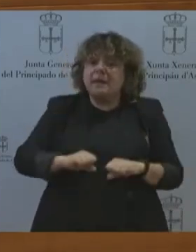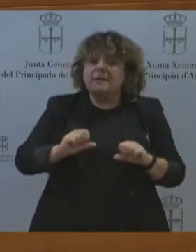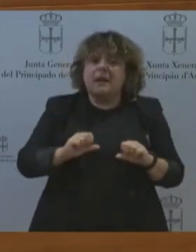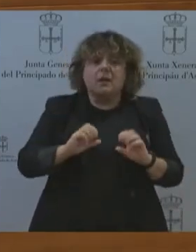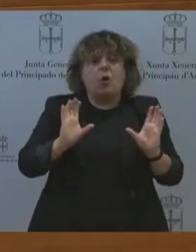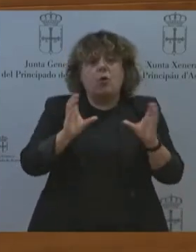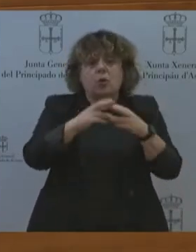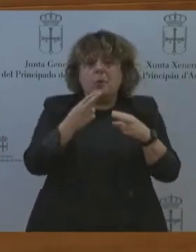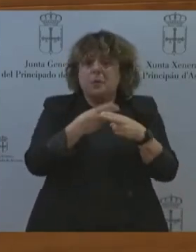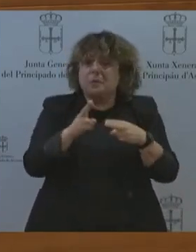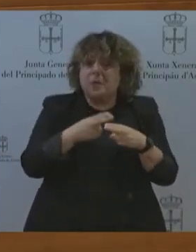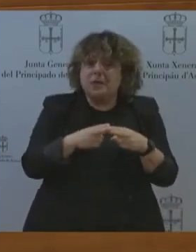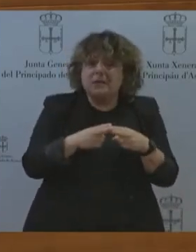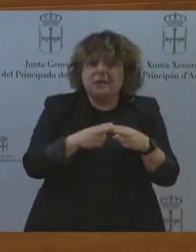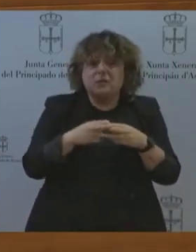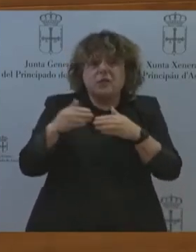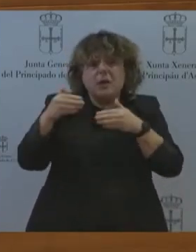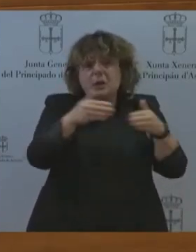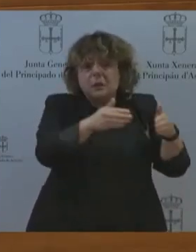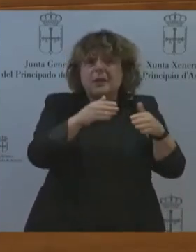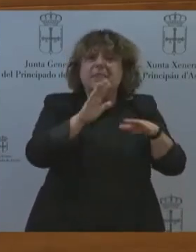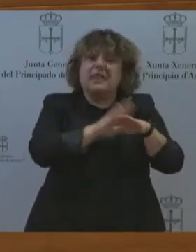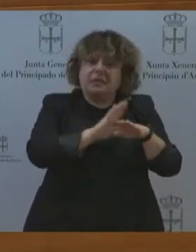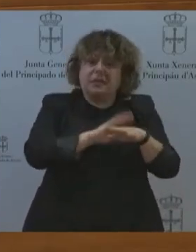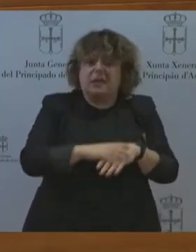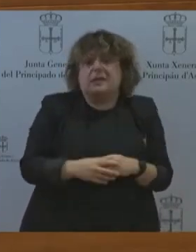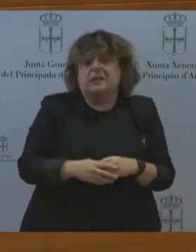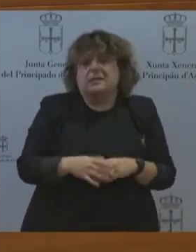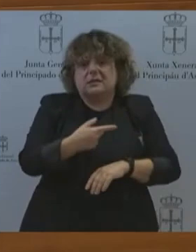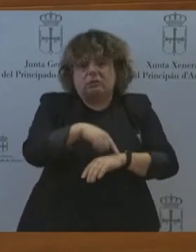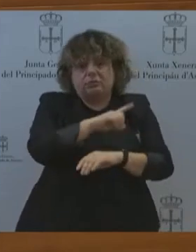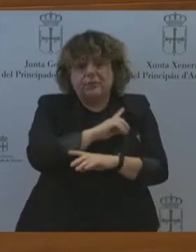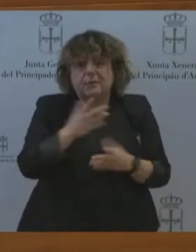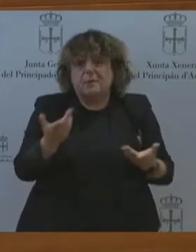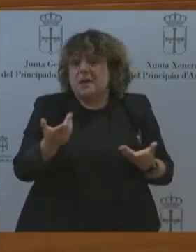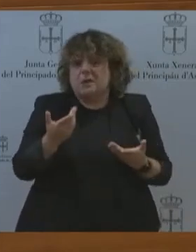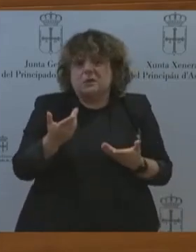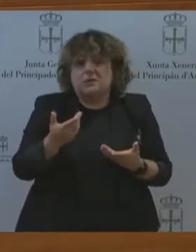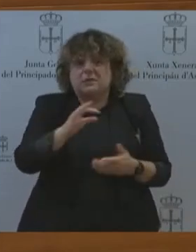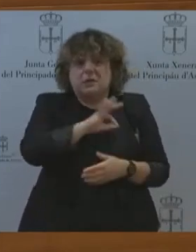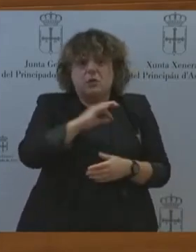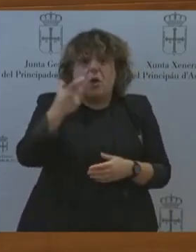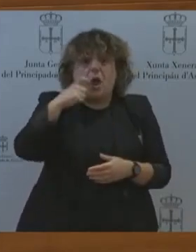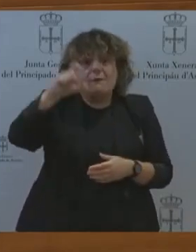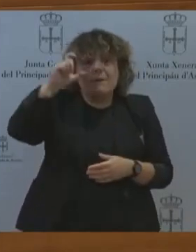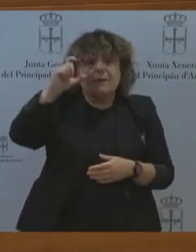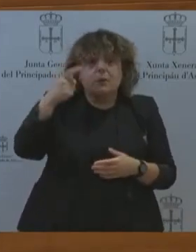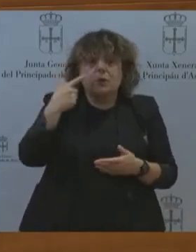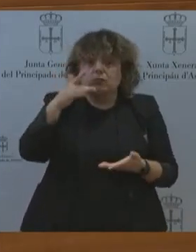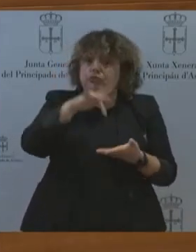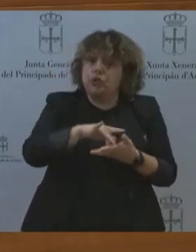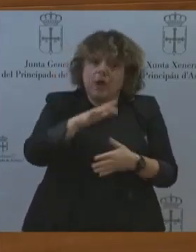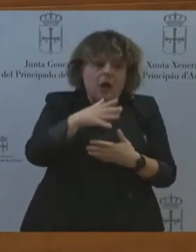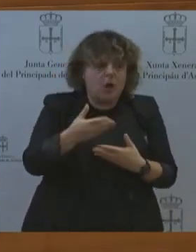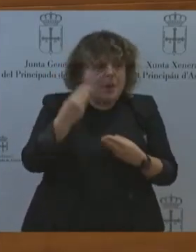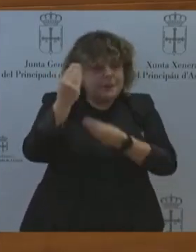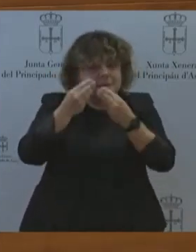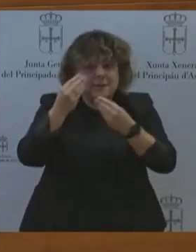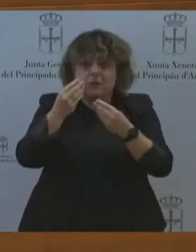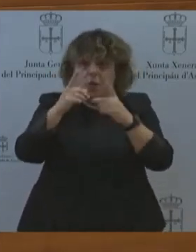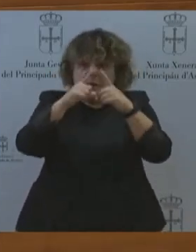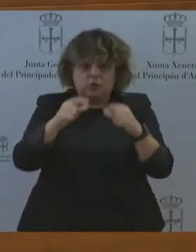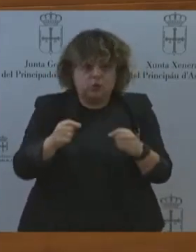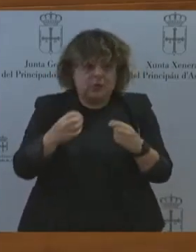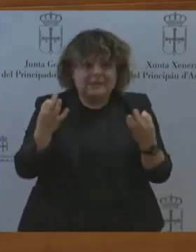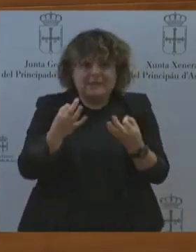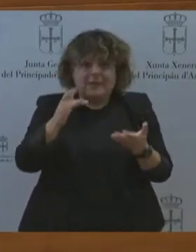izquierdas. Pero, señor Barbón, yo creo que ha llegado el momento, como le digo, pensando en Asturias, de cambiar. Nosotros venimos con un espíritu constructivo a este